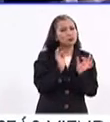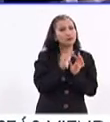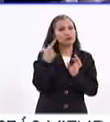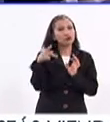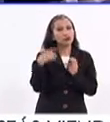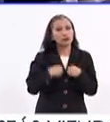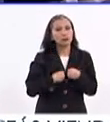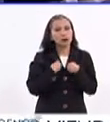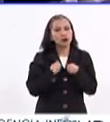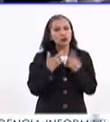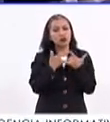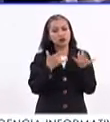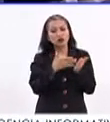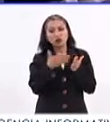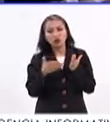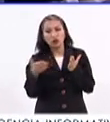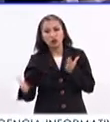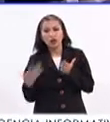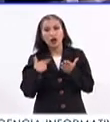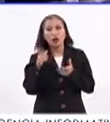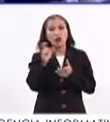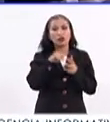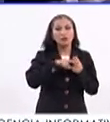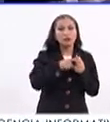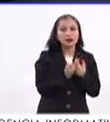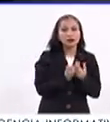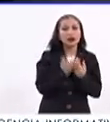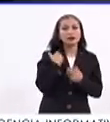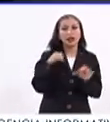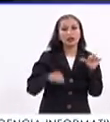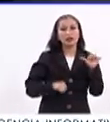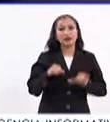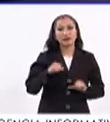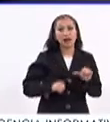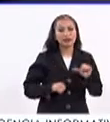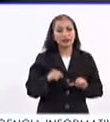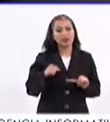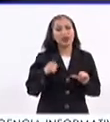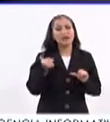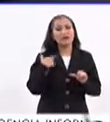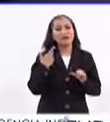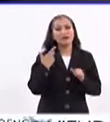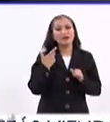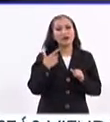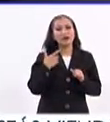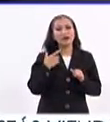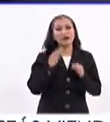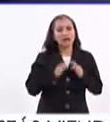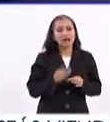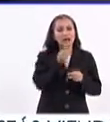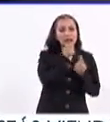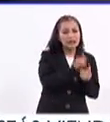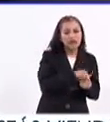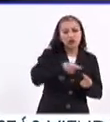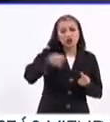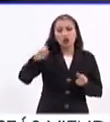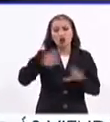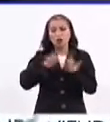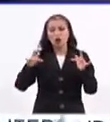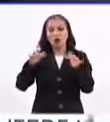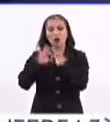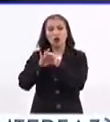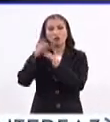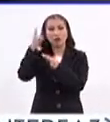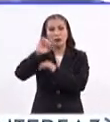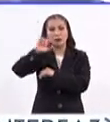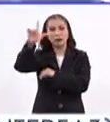tu vida, de tu trayectoria, desde cuándo empezaste esta actividad física desde niño, joven, y cómo la enganchaste después